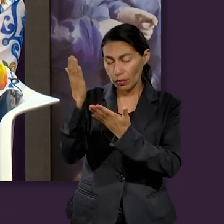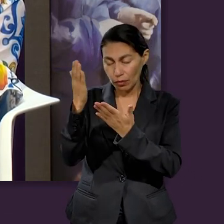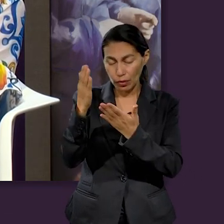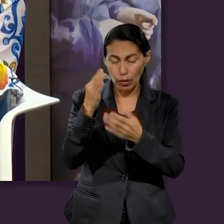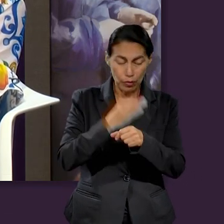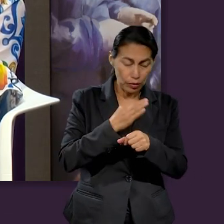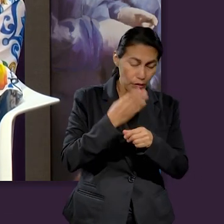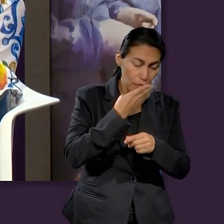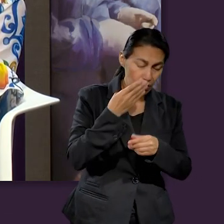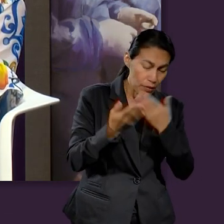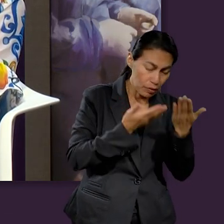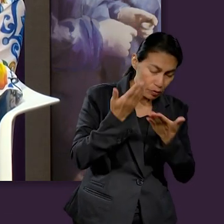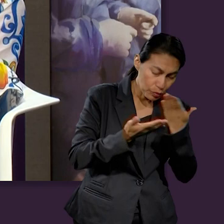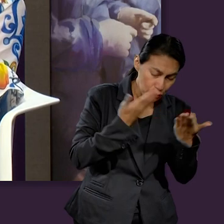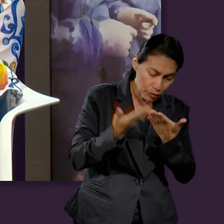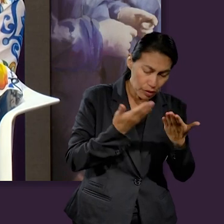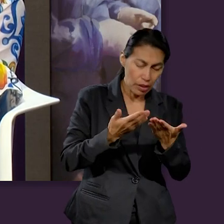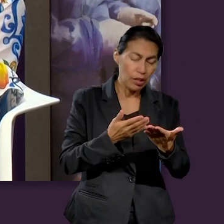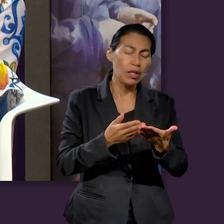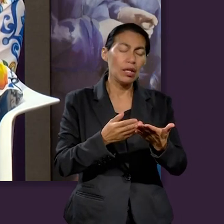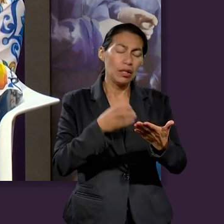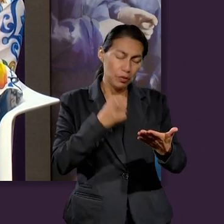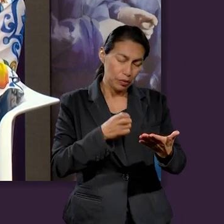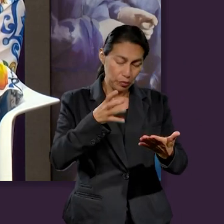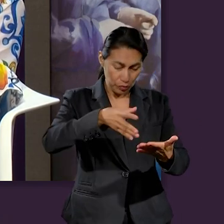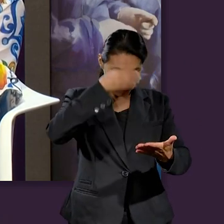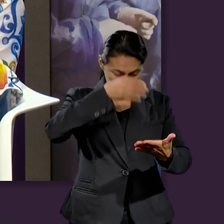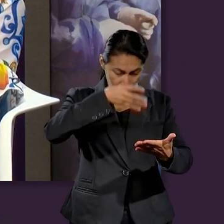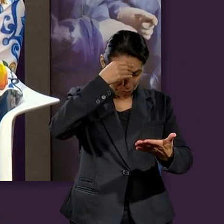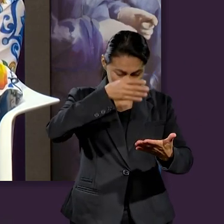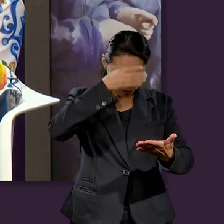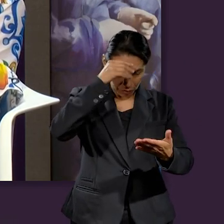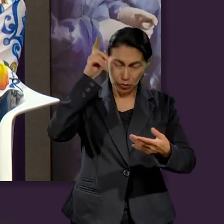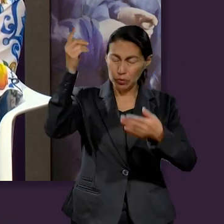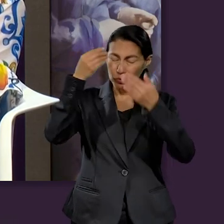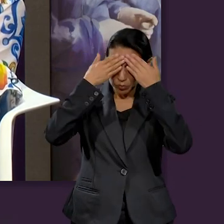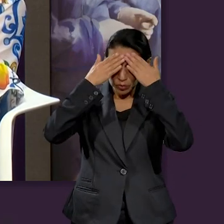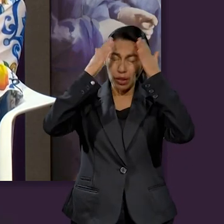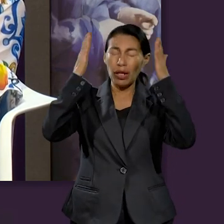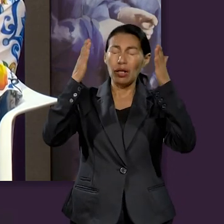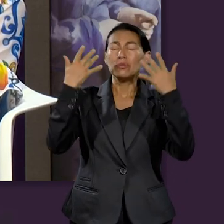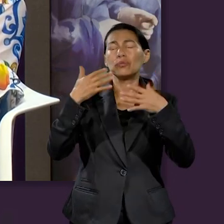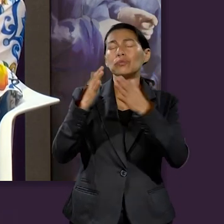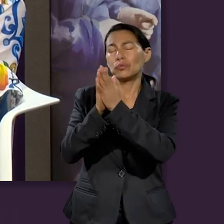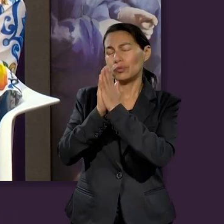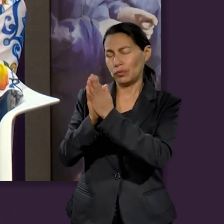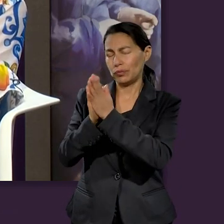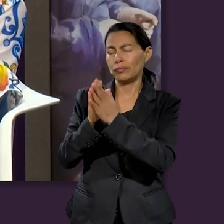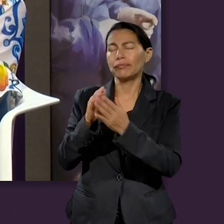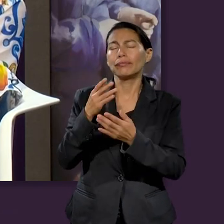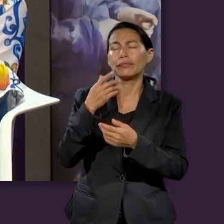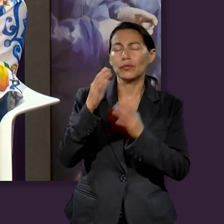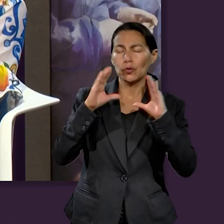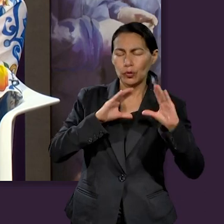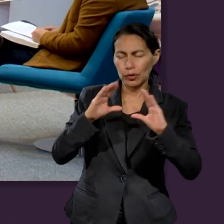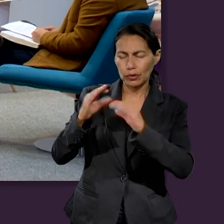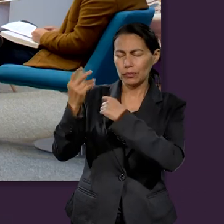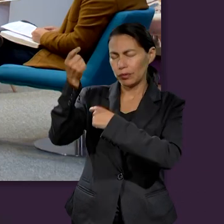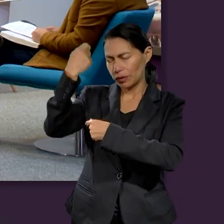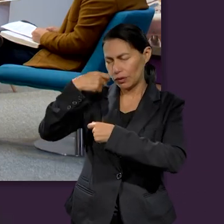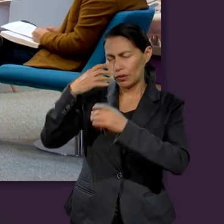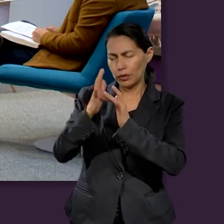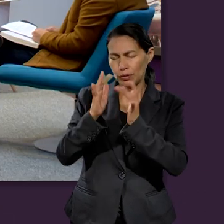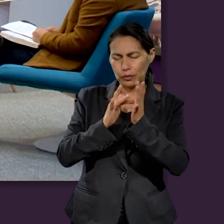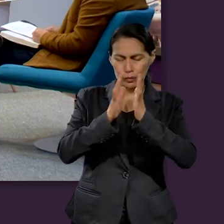bendición para todos los oyentes, y seas tú el que ponga la palabra en nuestros labios. Cuídanos y bendícenos, en tu nombre, amén.